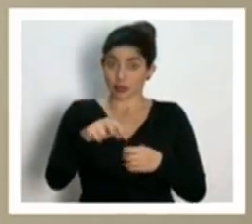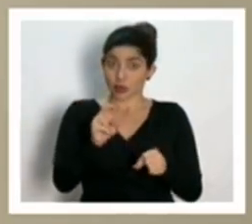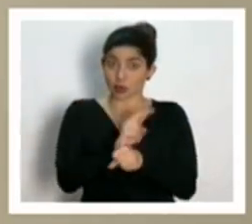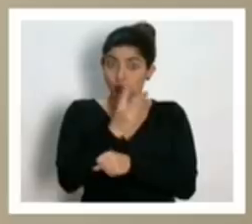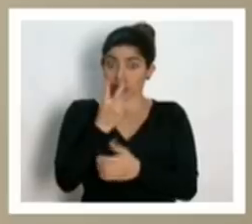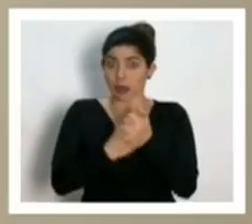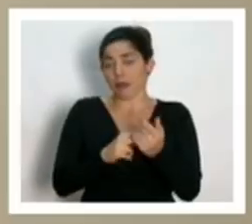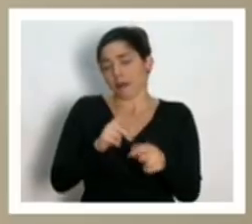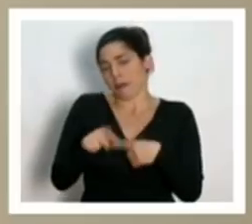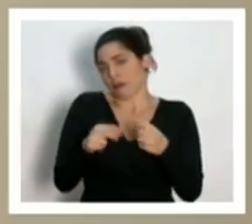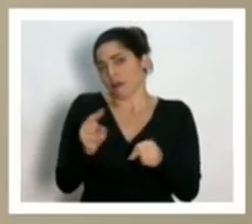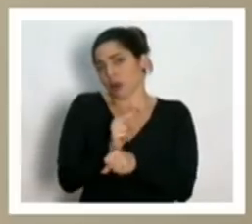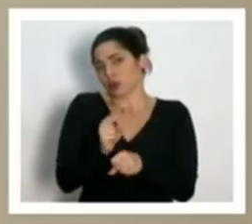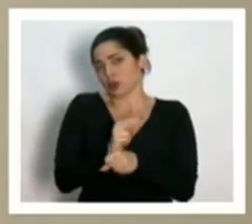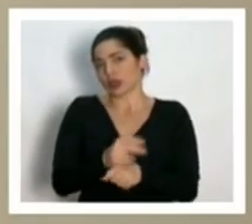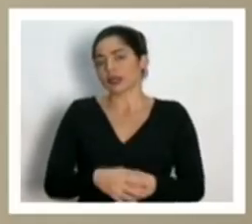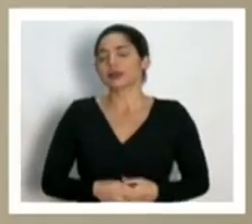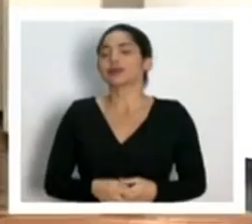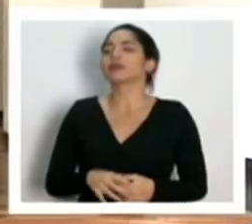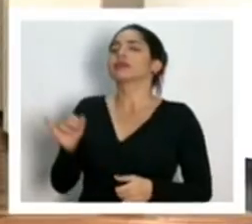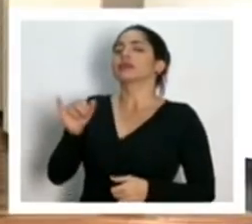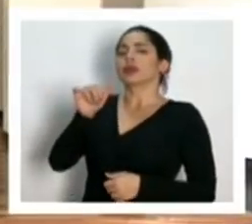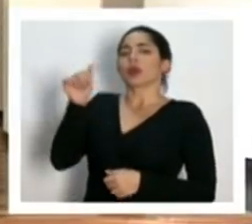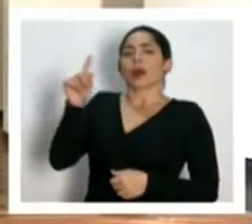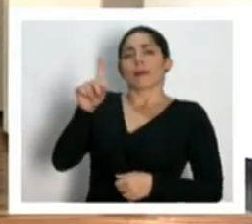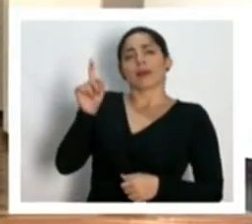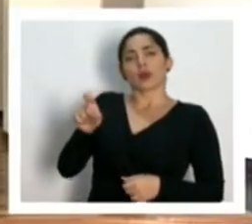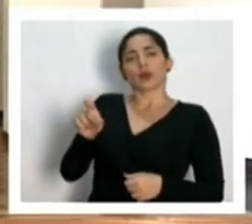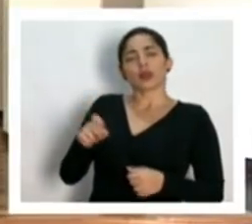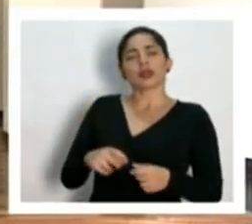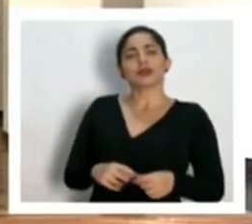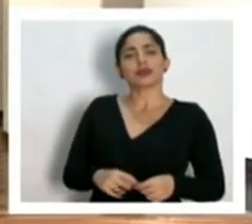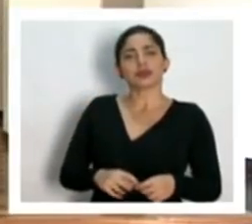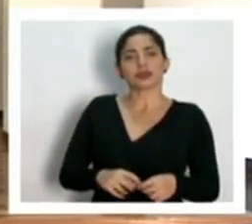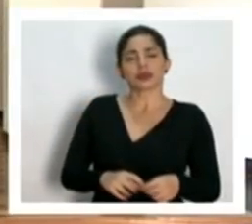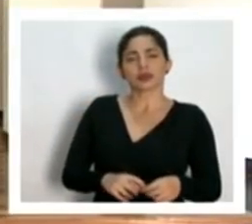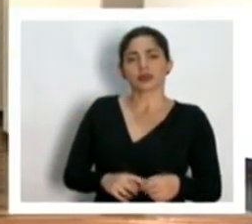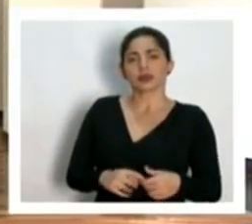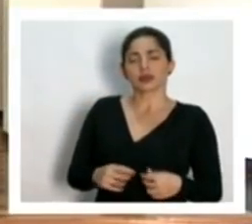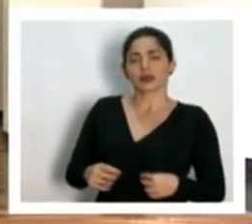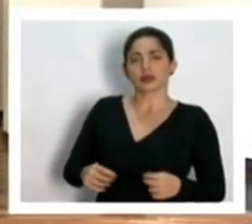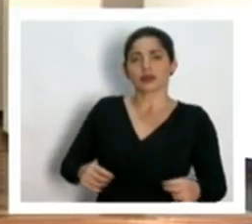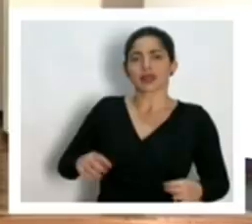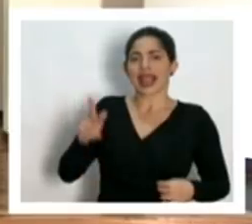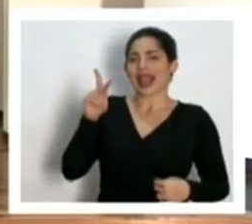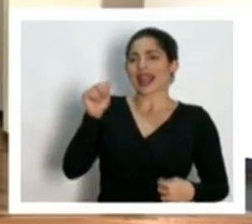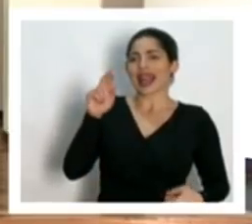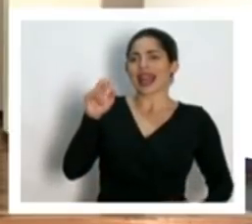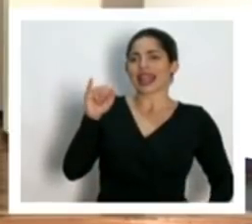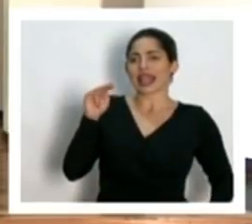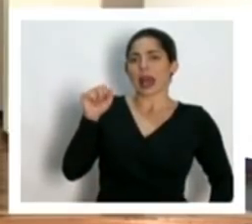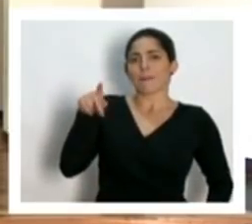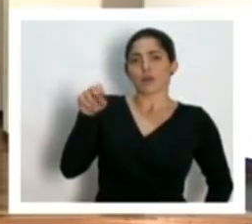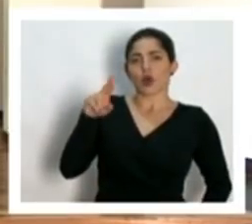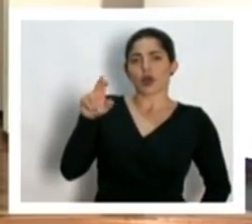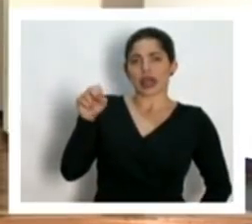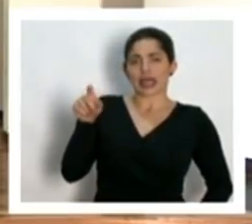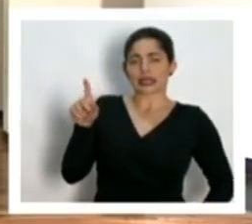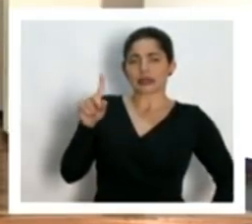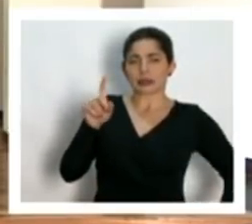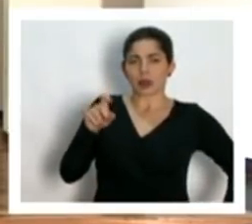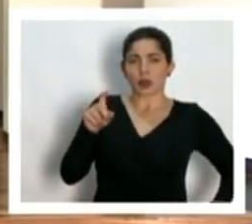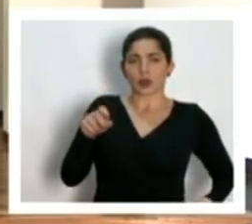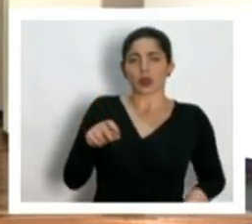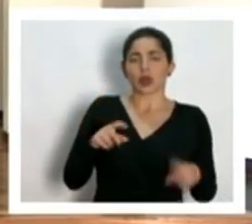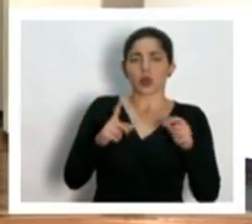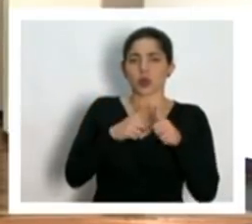usaremos hay también una consulta de Karina Porras dos consultas una creo que